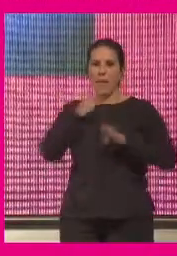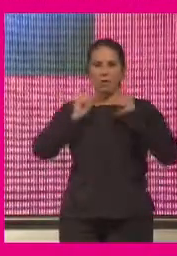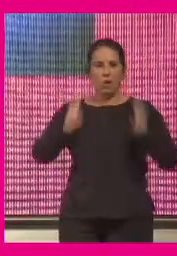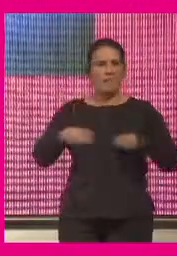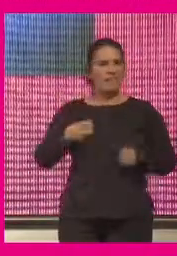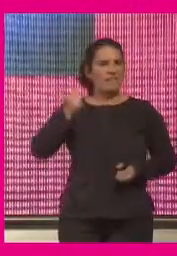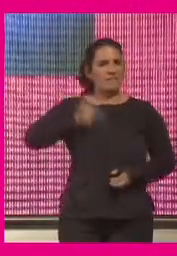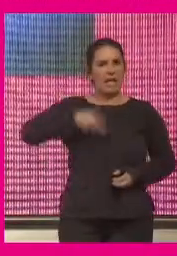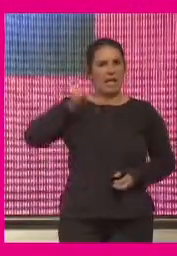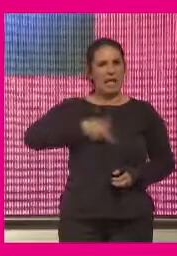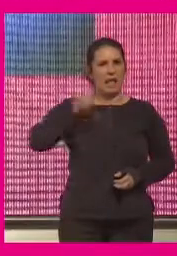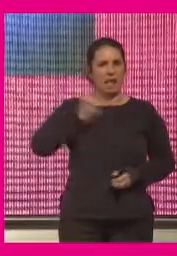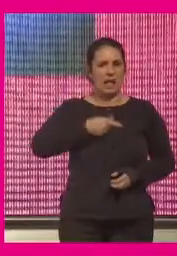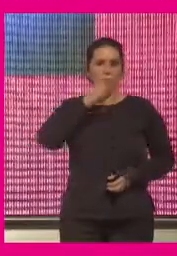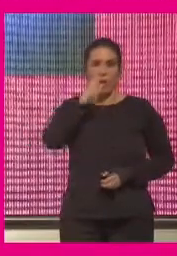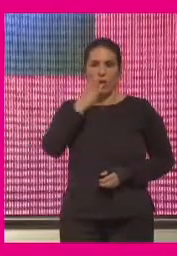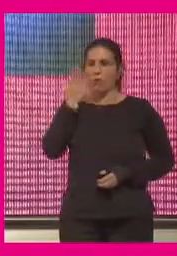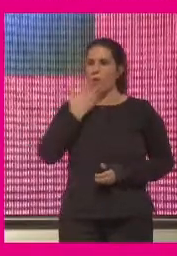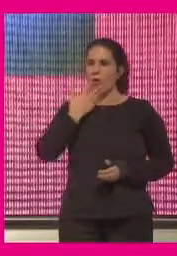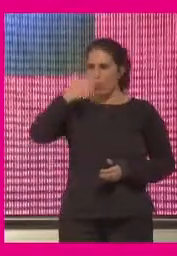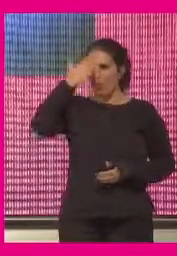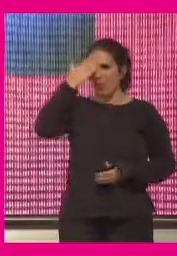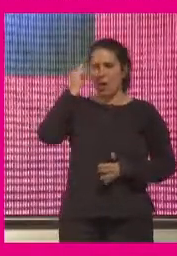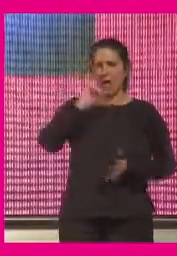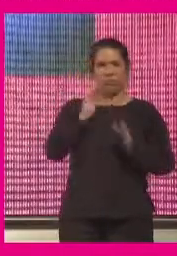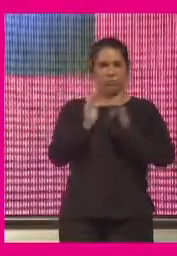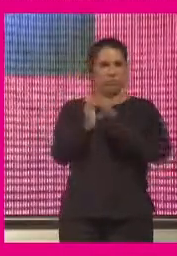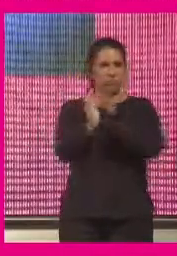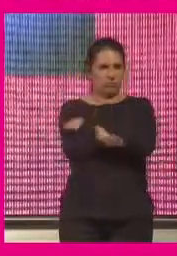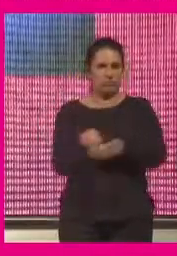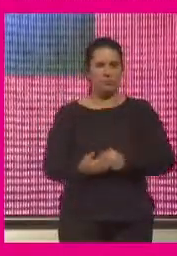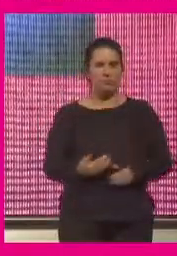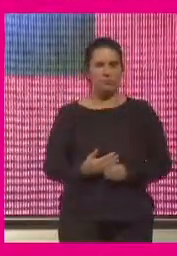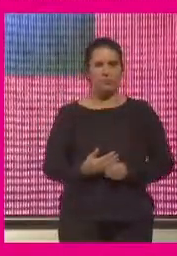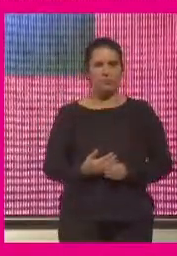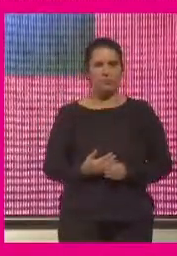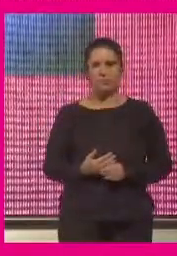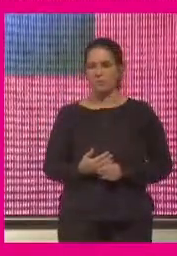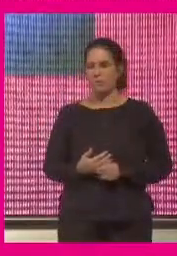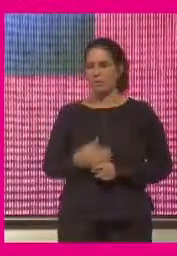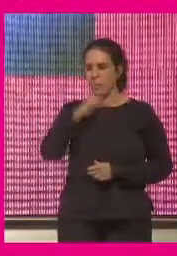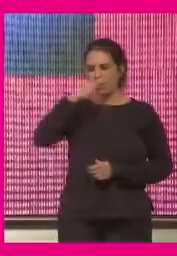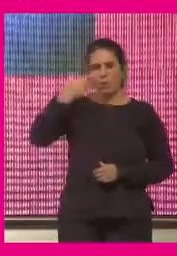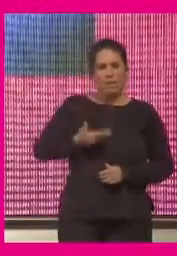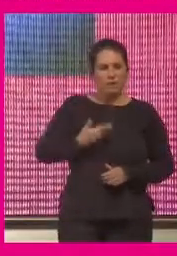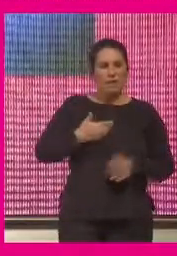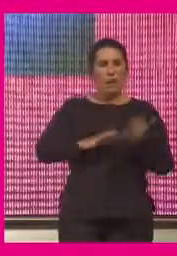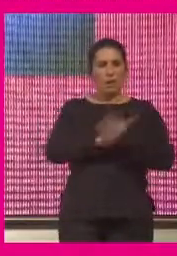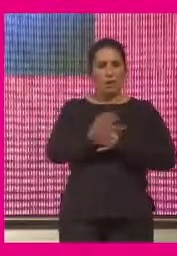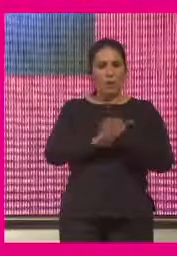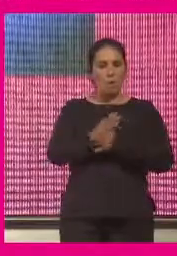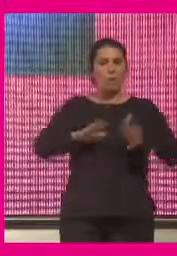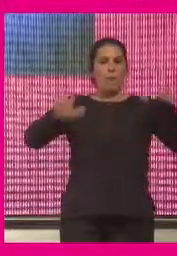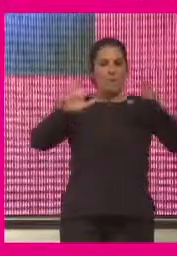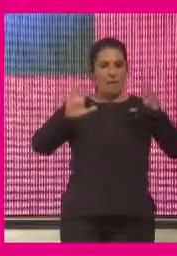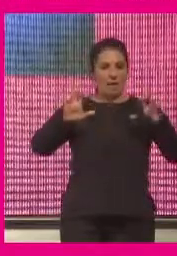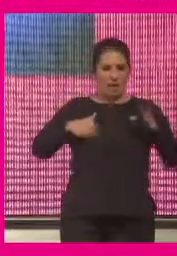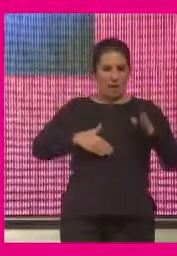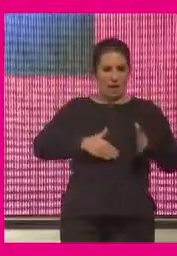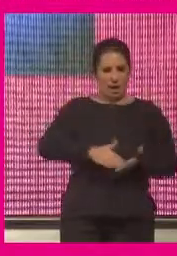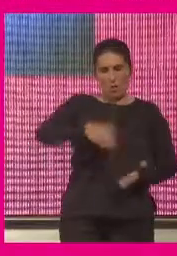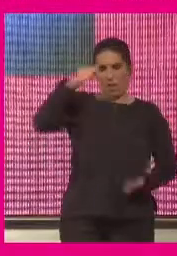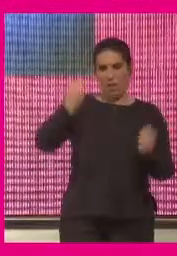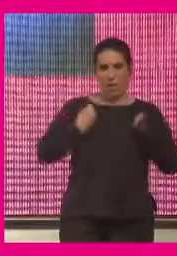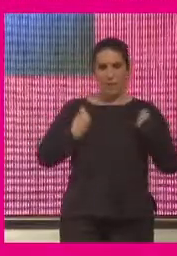actualizando permanentemente porque el ritmo del conocimiento y de eso cambio es muy alto y de ahí la importancia de que cuando hablamos de la educación a largo de la vida significa